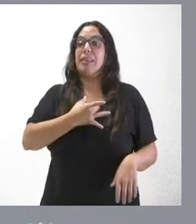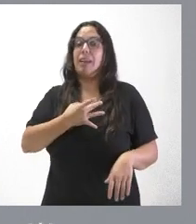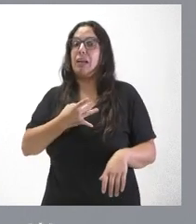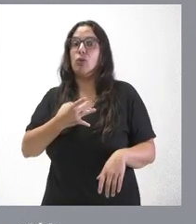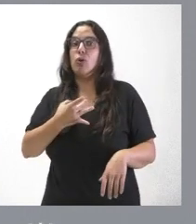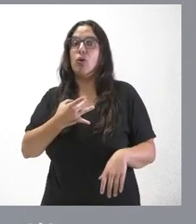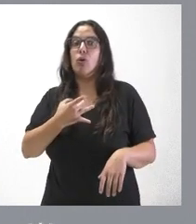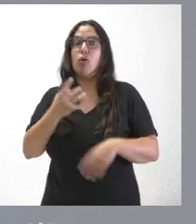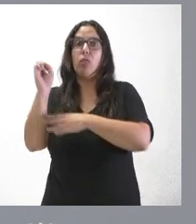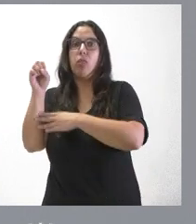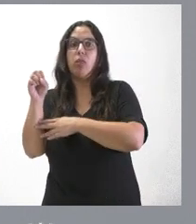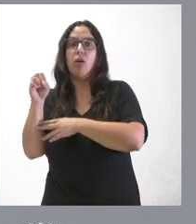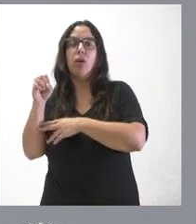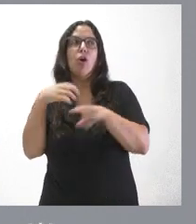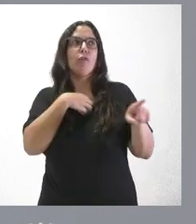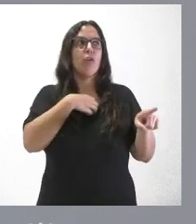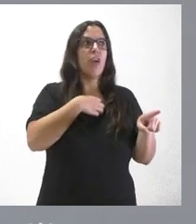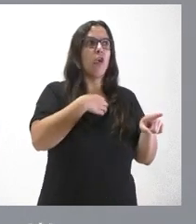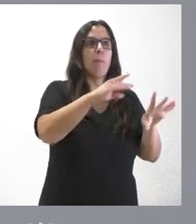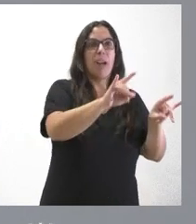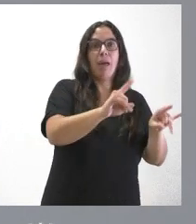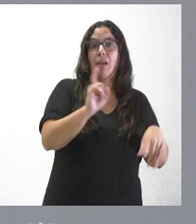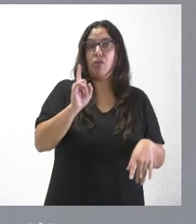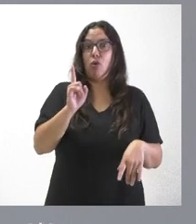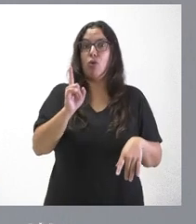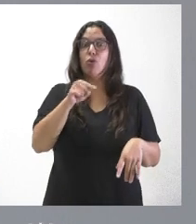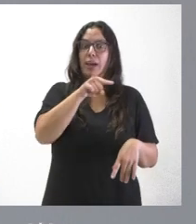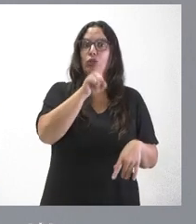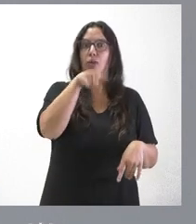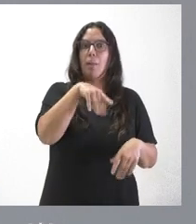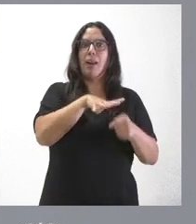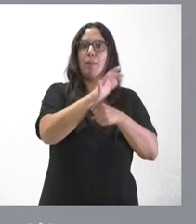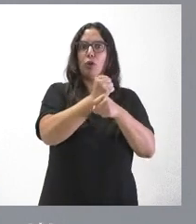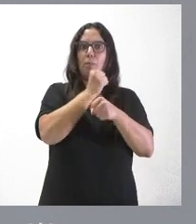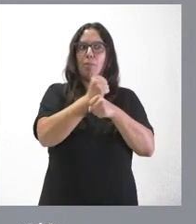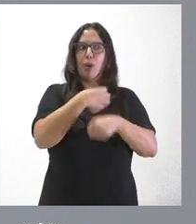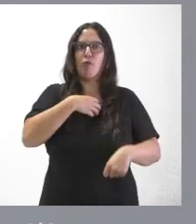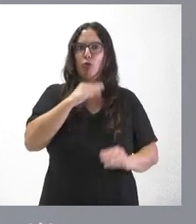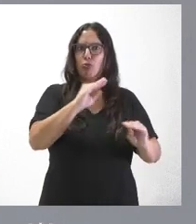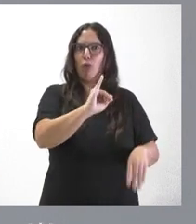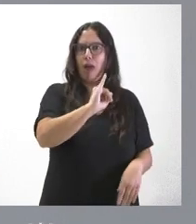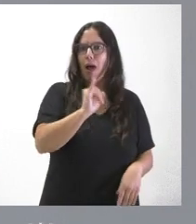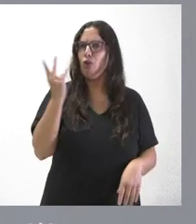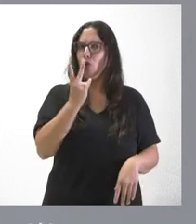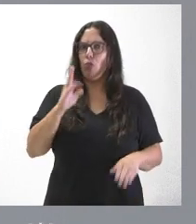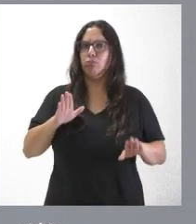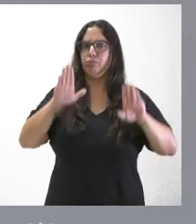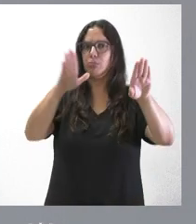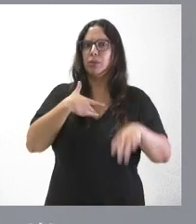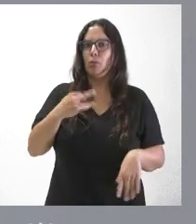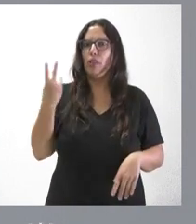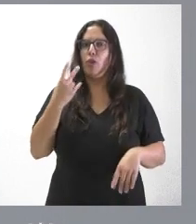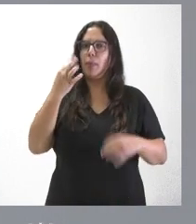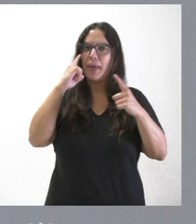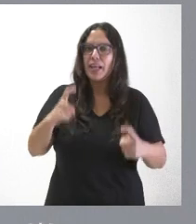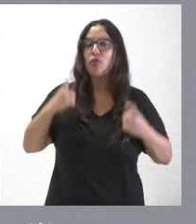que los empleados públicos no tienen ningún papel que jugar en el ámbito de las actividades de empleo. Yo creo que ambos temas son compatibles. Ambos tenemos que hacer un esfuerzo.